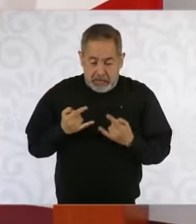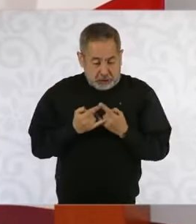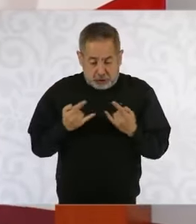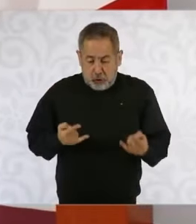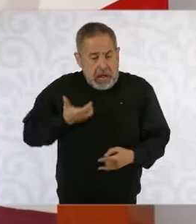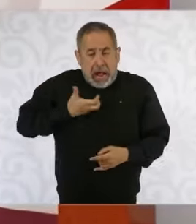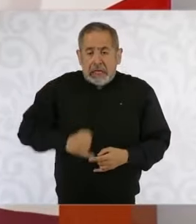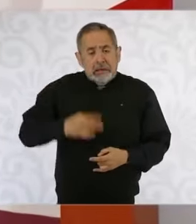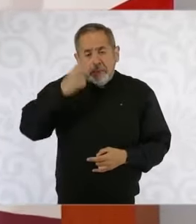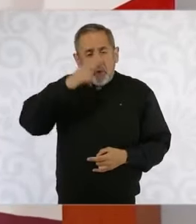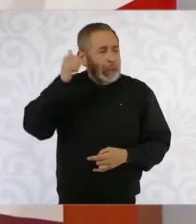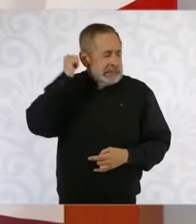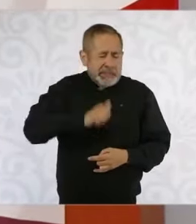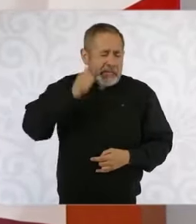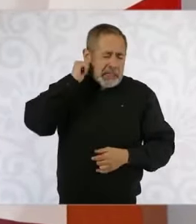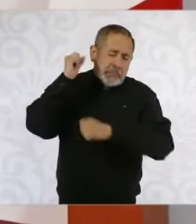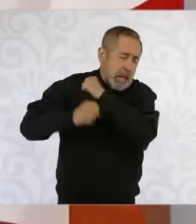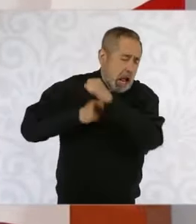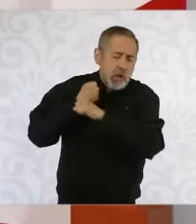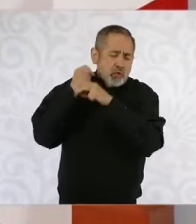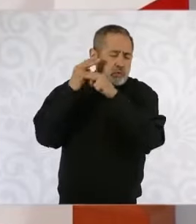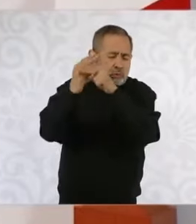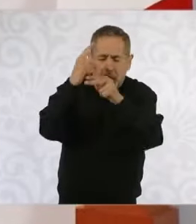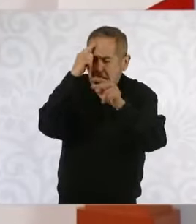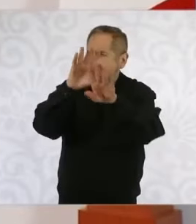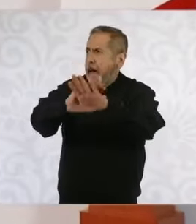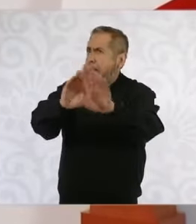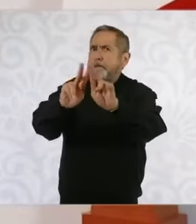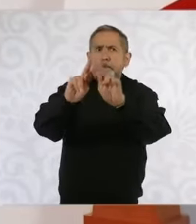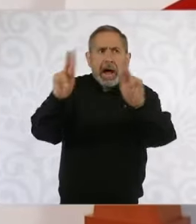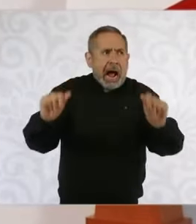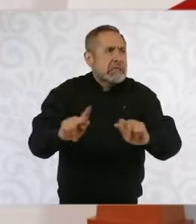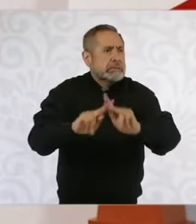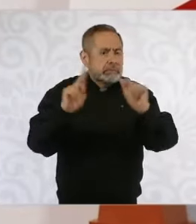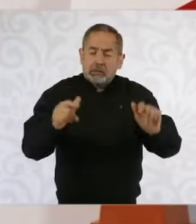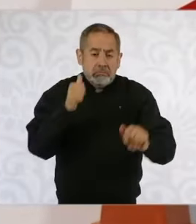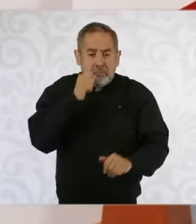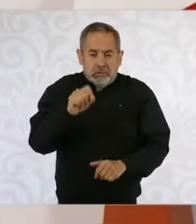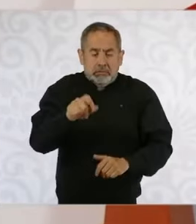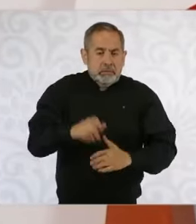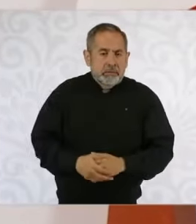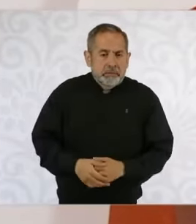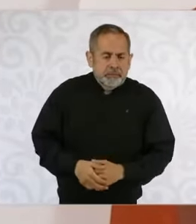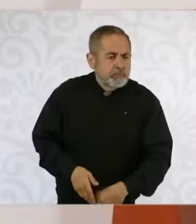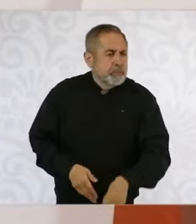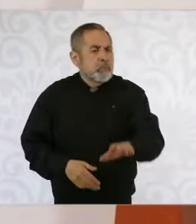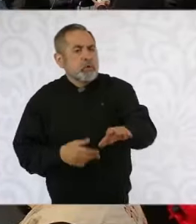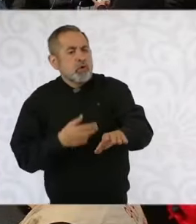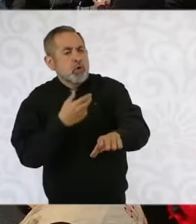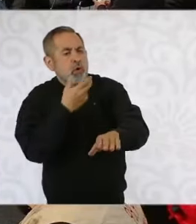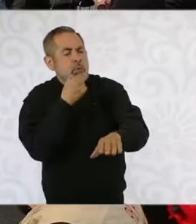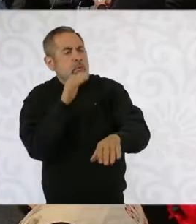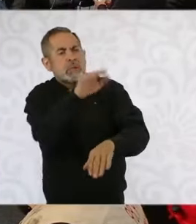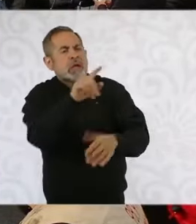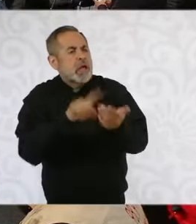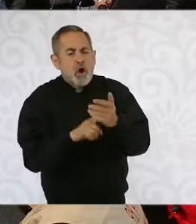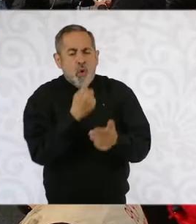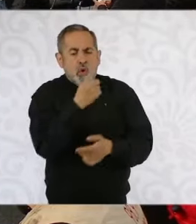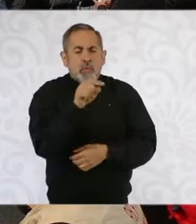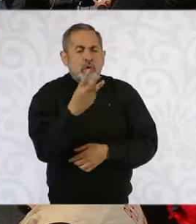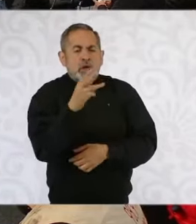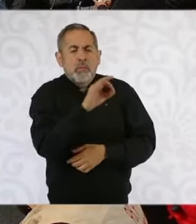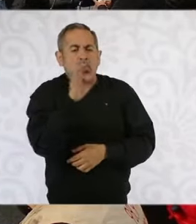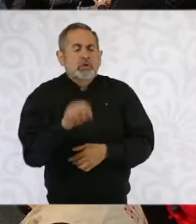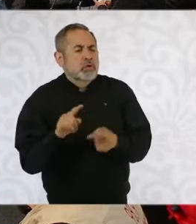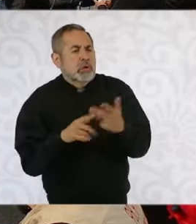de la política exterior y la vamos a seguir ejerciendo. ¿Y qué interpretación puede dar a este dato del 1.3 por ciento? Pues